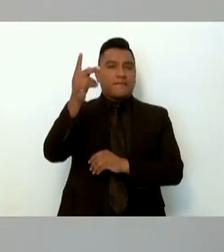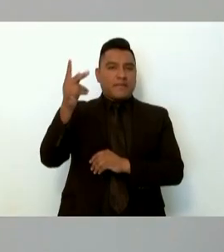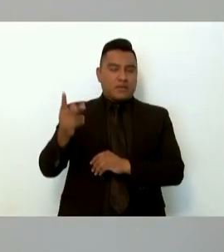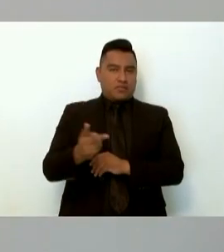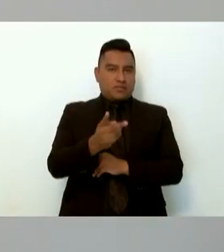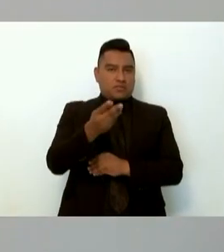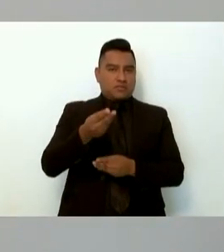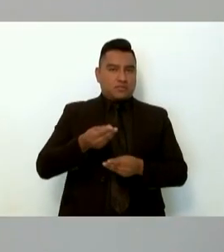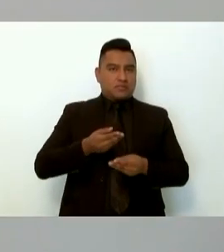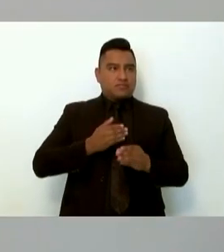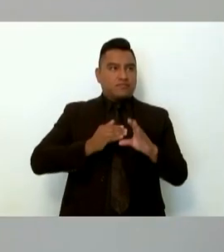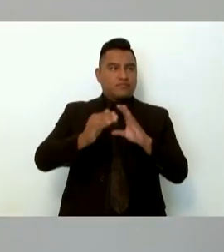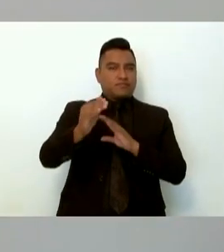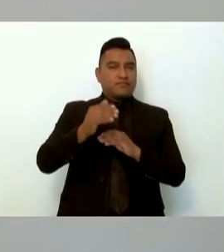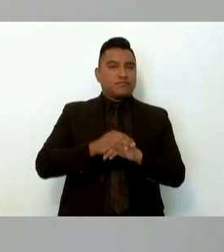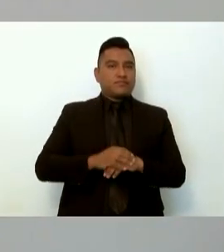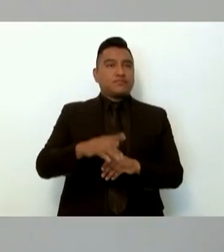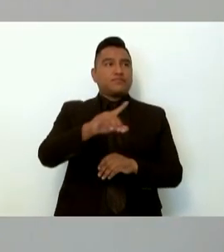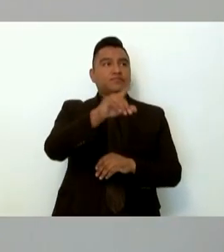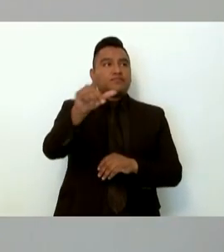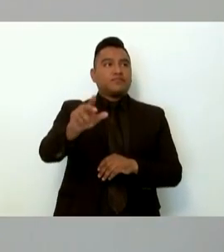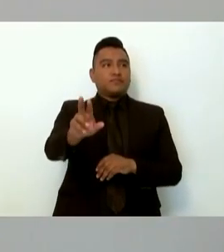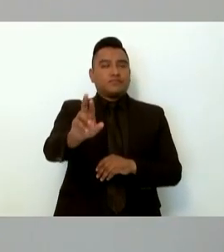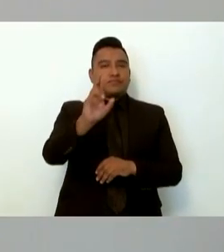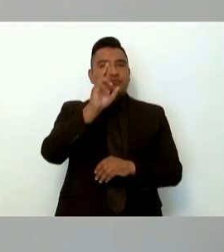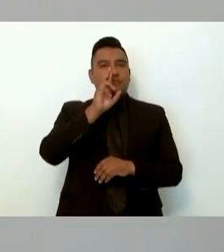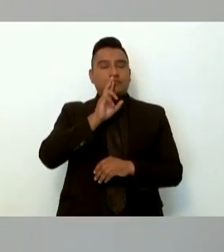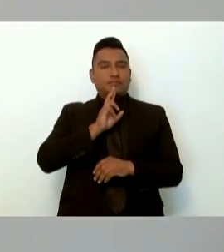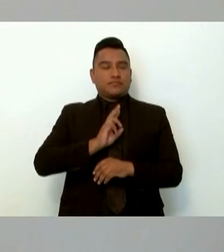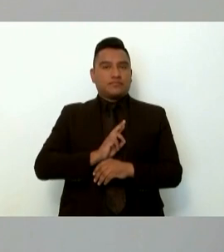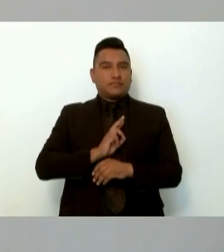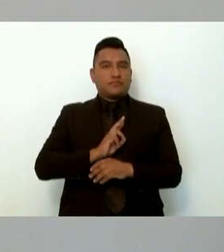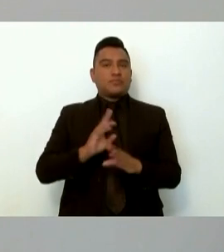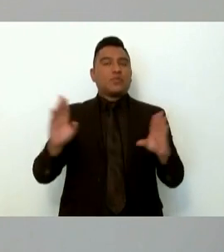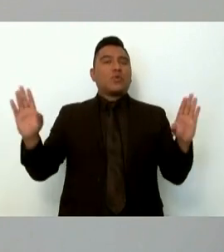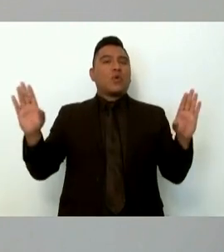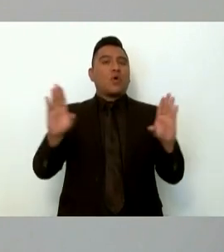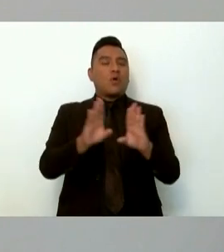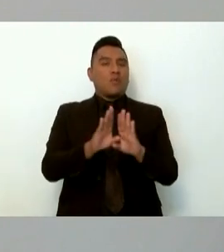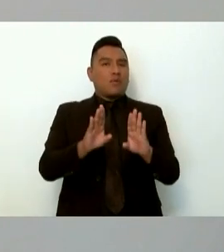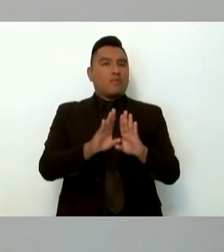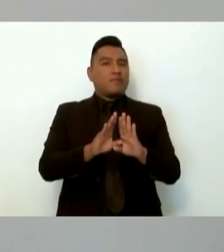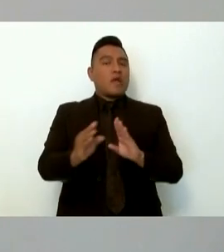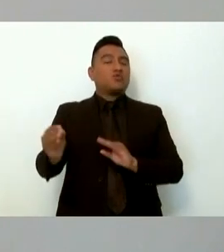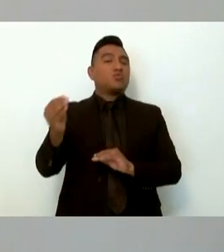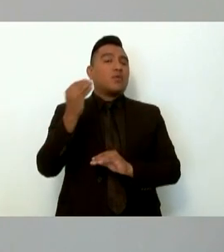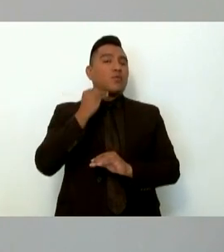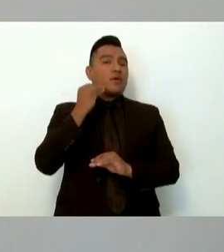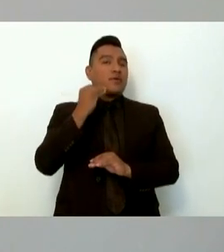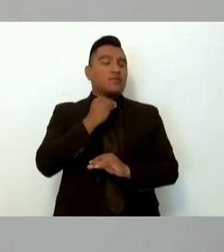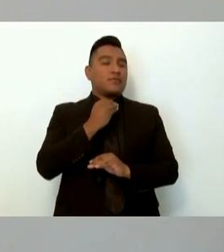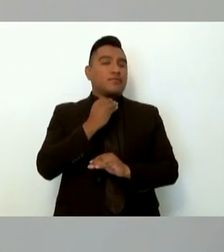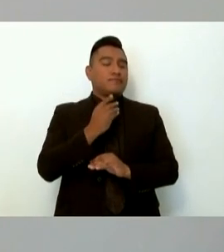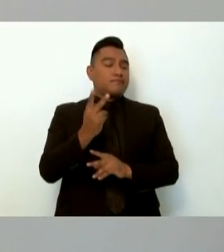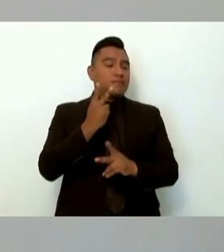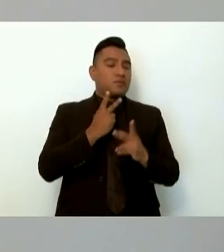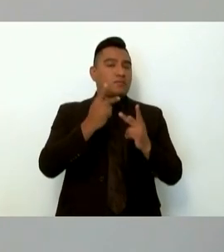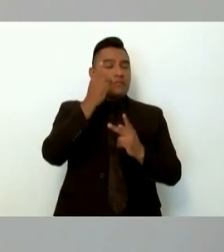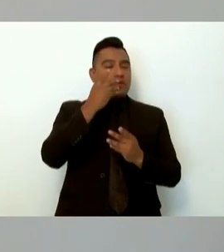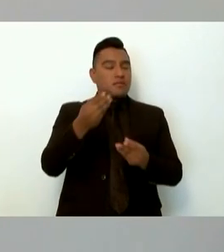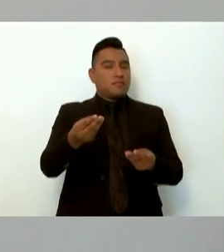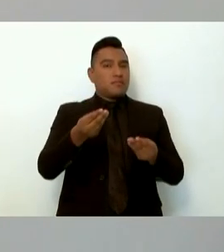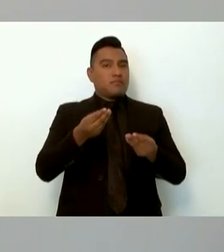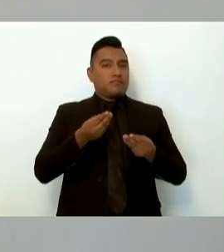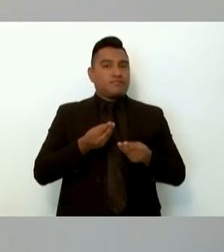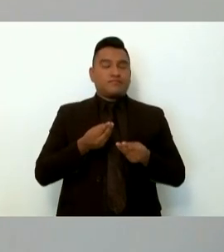respuesta que se nos hizo llegar a través de su abogado también si hay dudas ahí